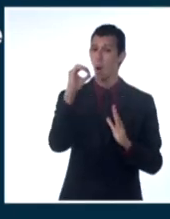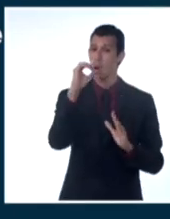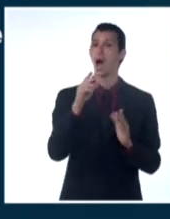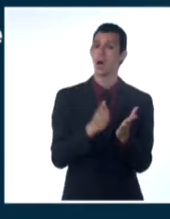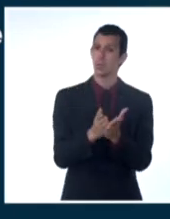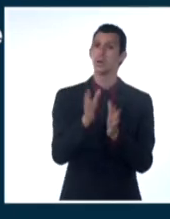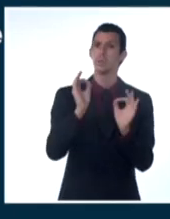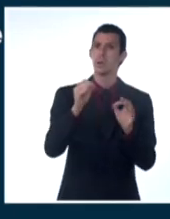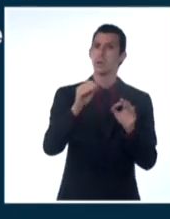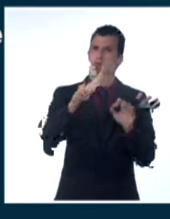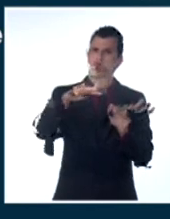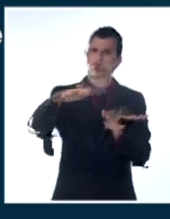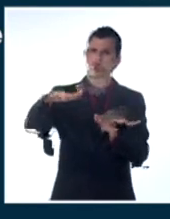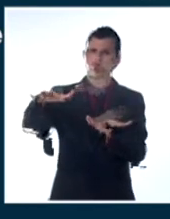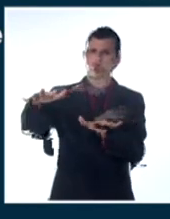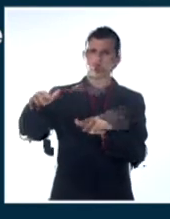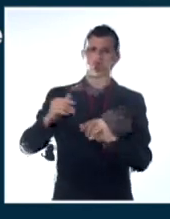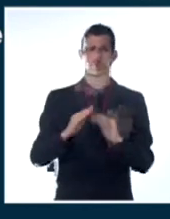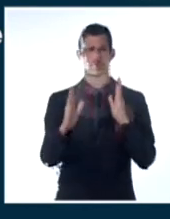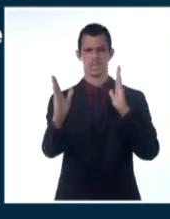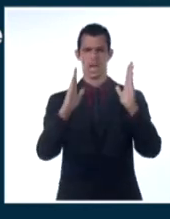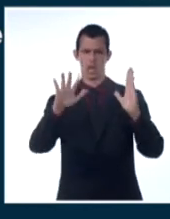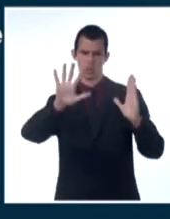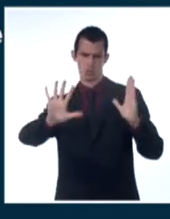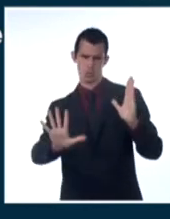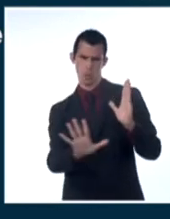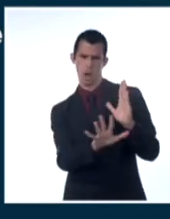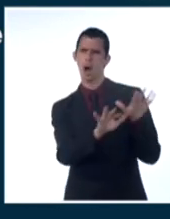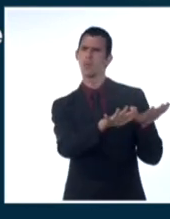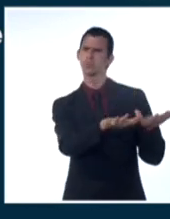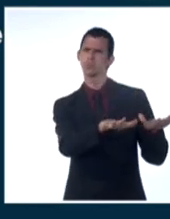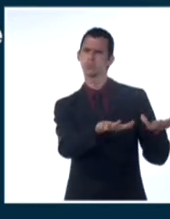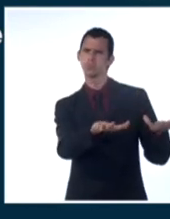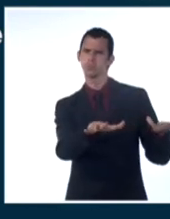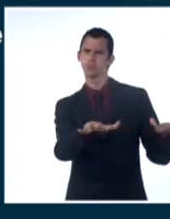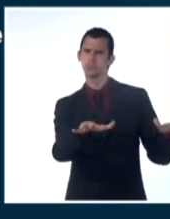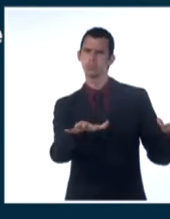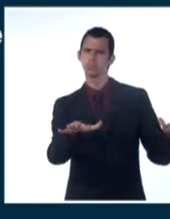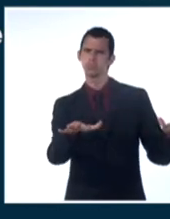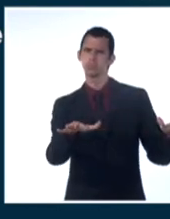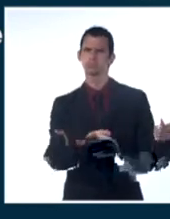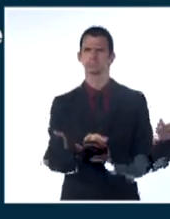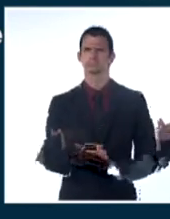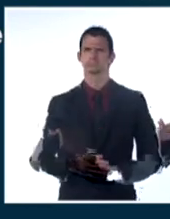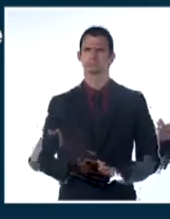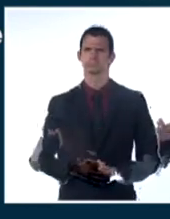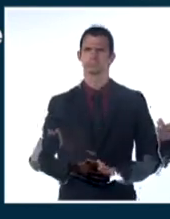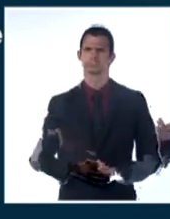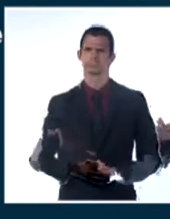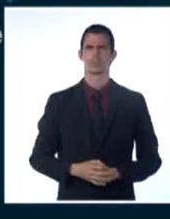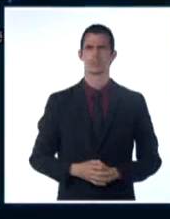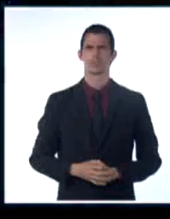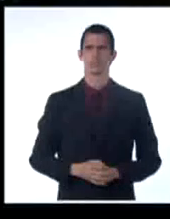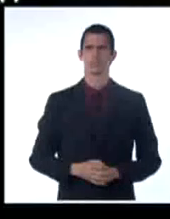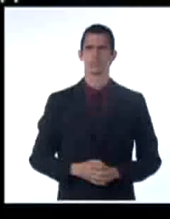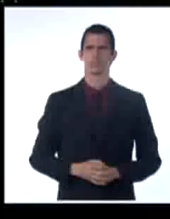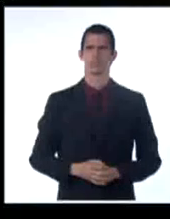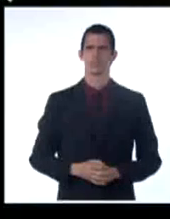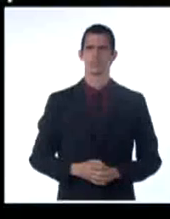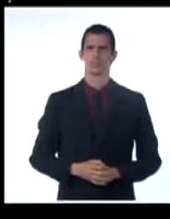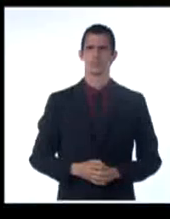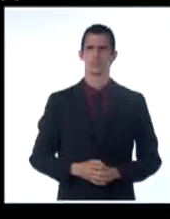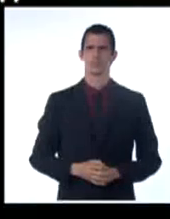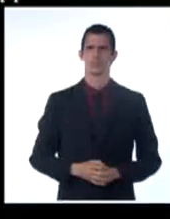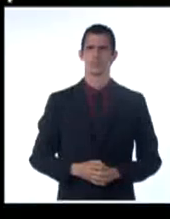Maicí, y también desde la tarde en zonas de la costa norte del occidente del país, mientras que para el resto del litoral sur continuaremos con mar tranquilas. Los próximos días, muy poco